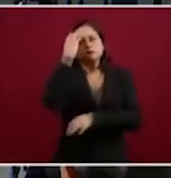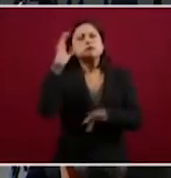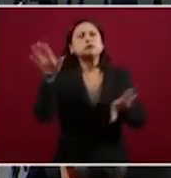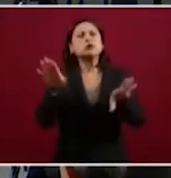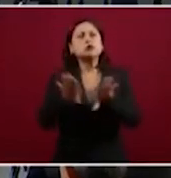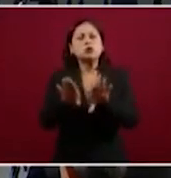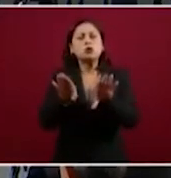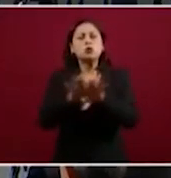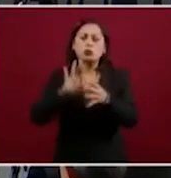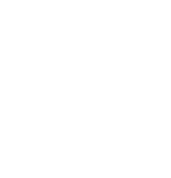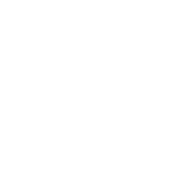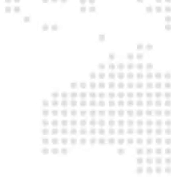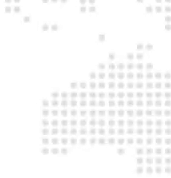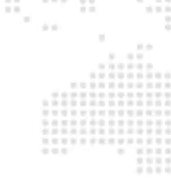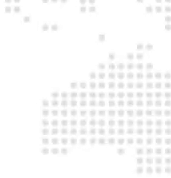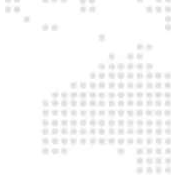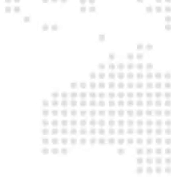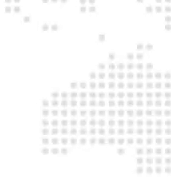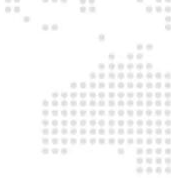nos antecede.